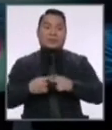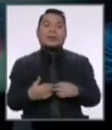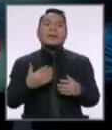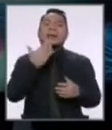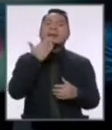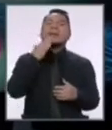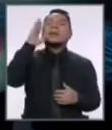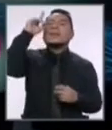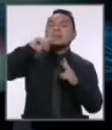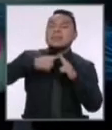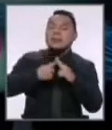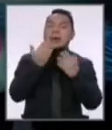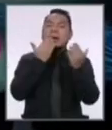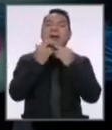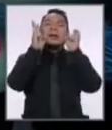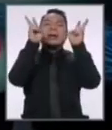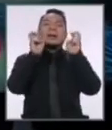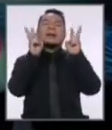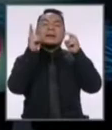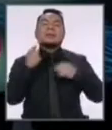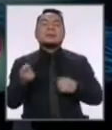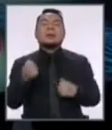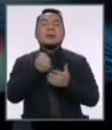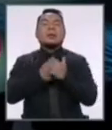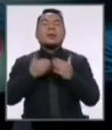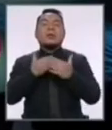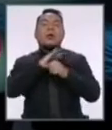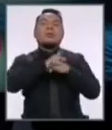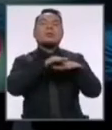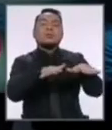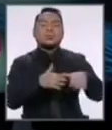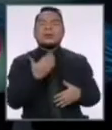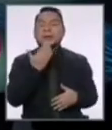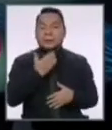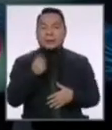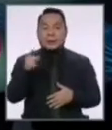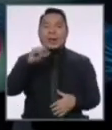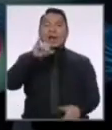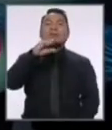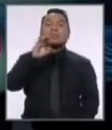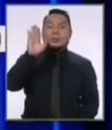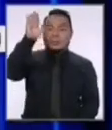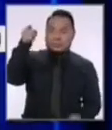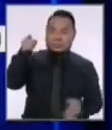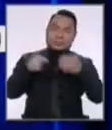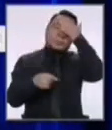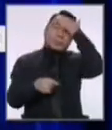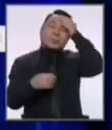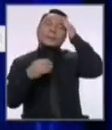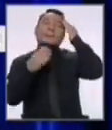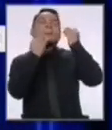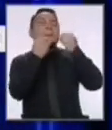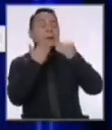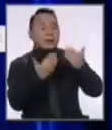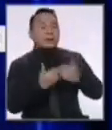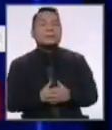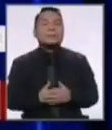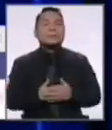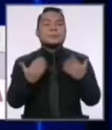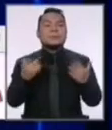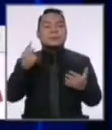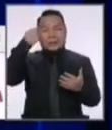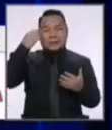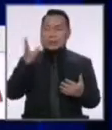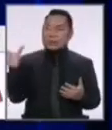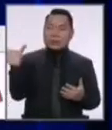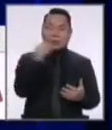quiere iniciar? Estamos hablando del tema de combate a la pandemia. George Forsyth fue quien levantó primero. Muchísimas gracias. Creo que